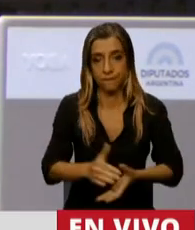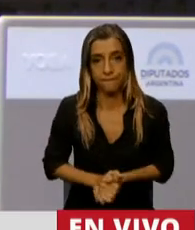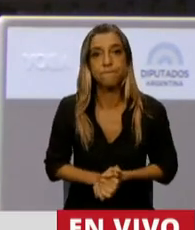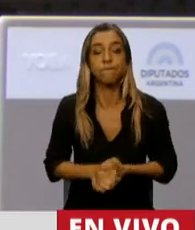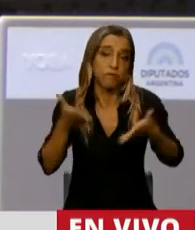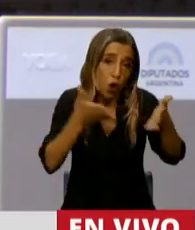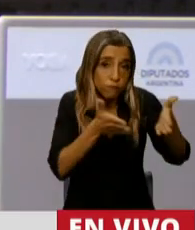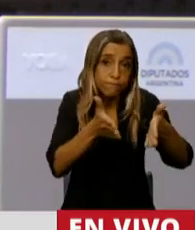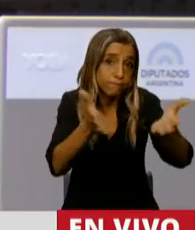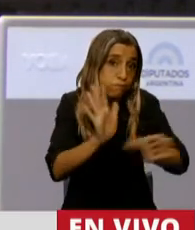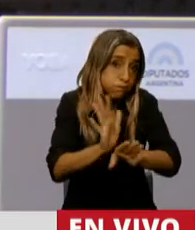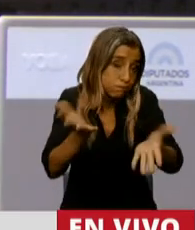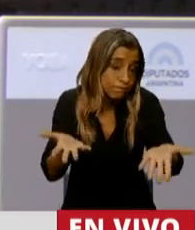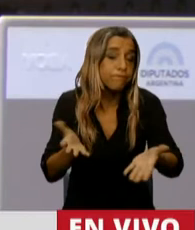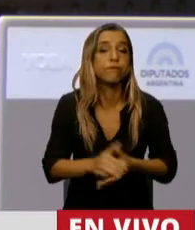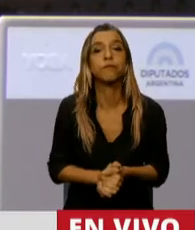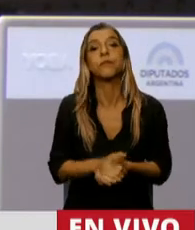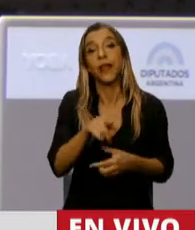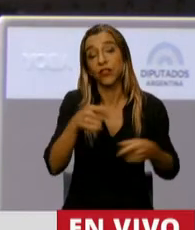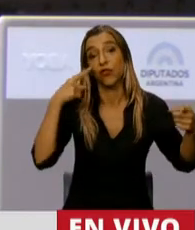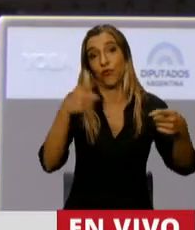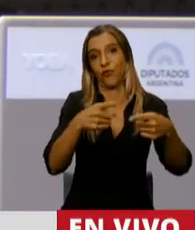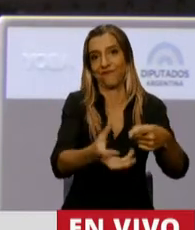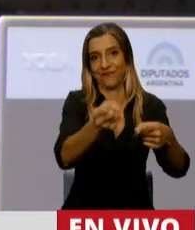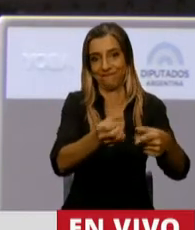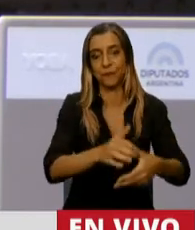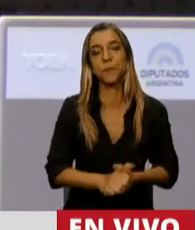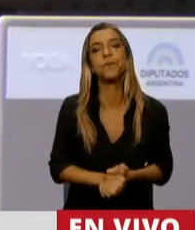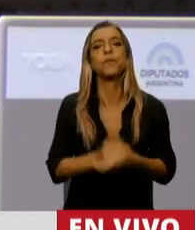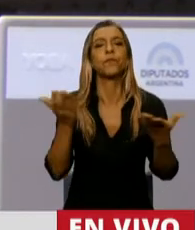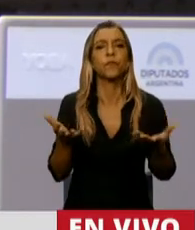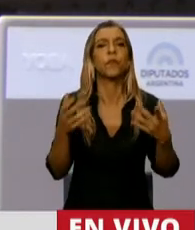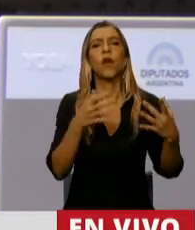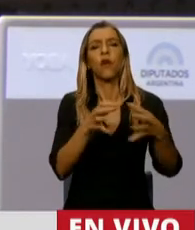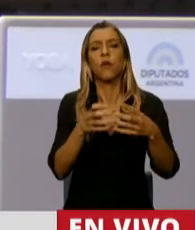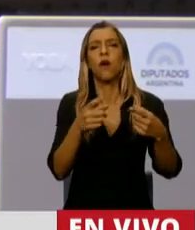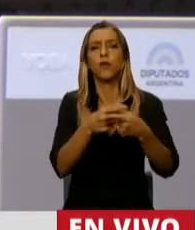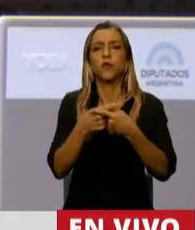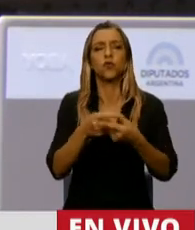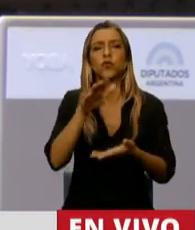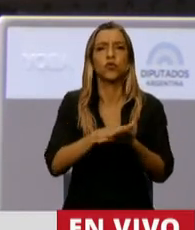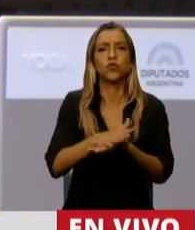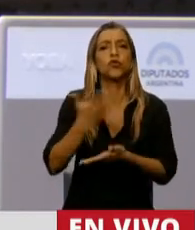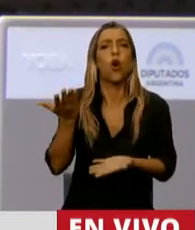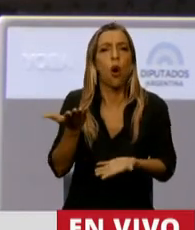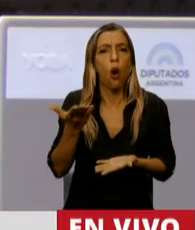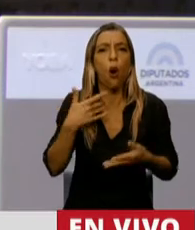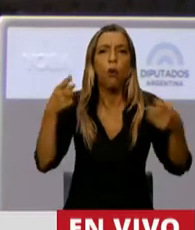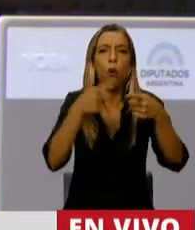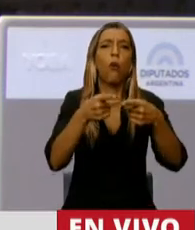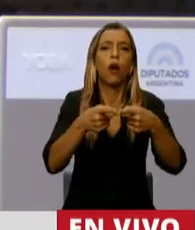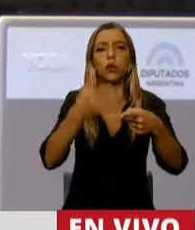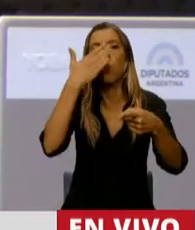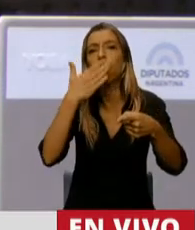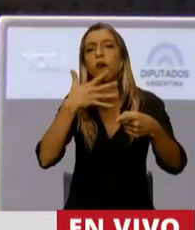supuesto un objetivo. Ahora, se ha discutido infinidad de veces el tema del incumplimiento de las metas. La